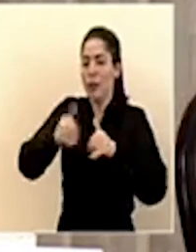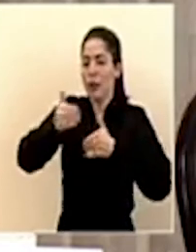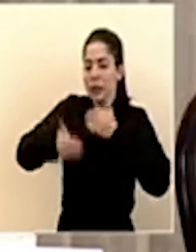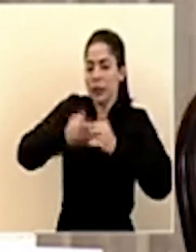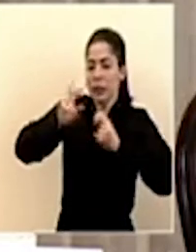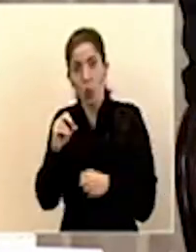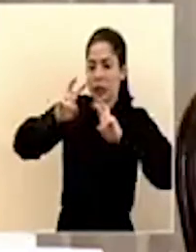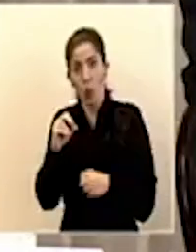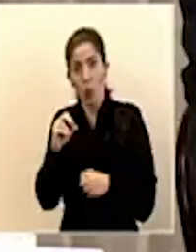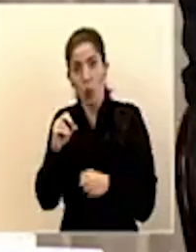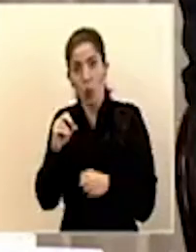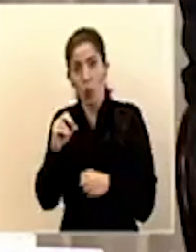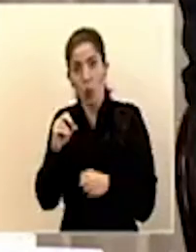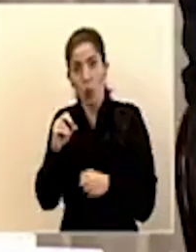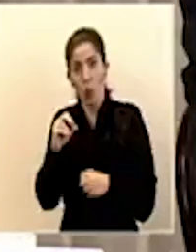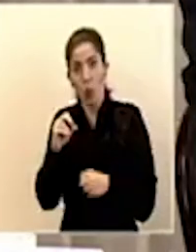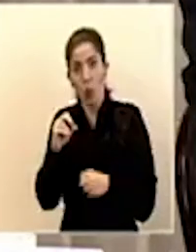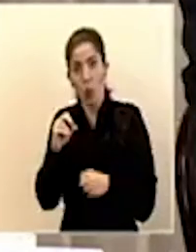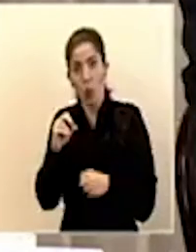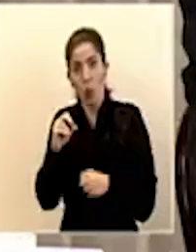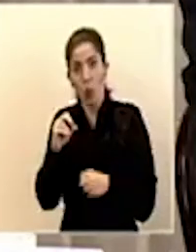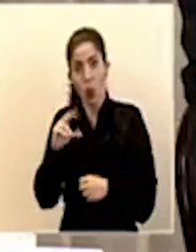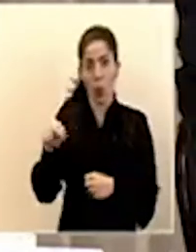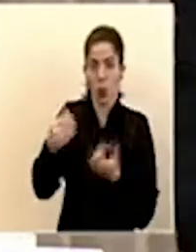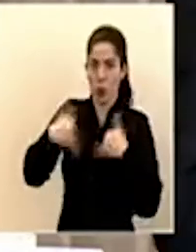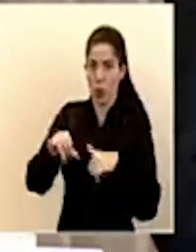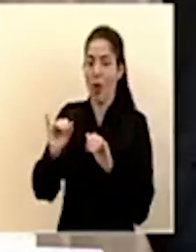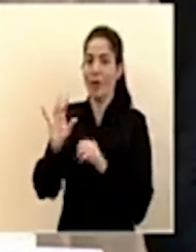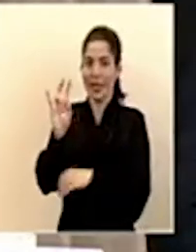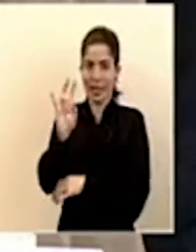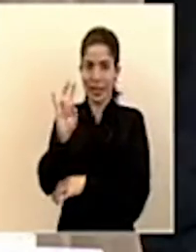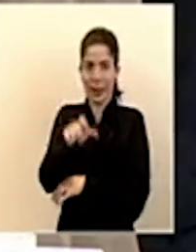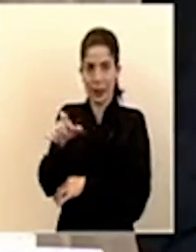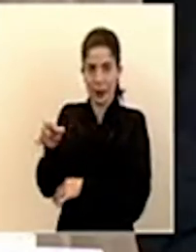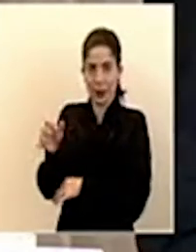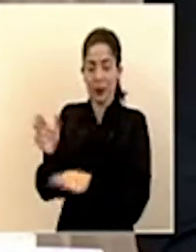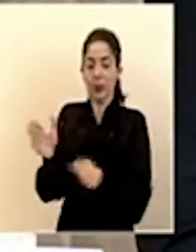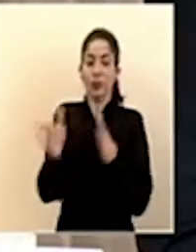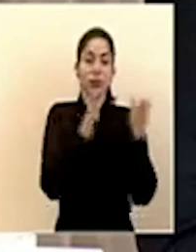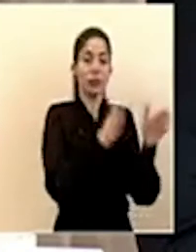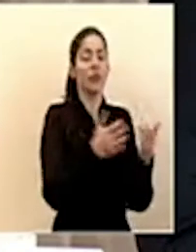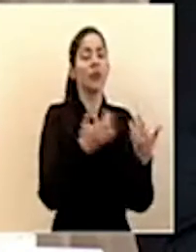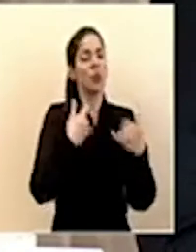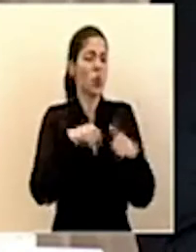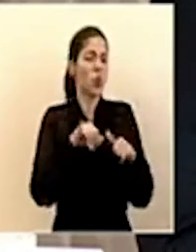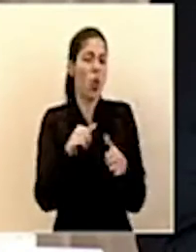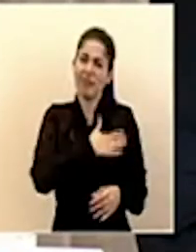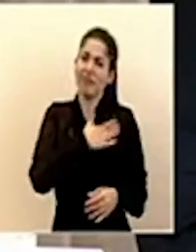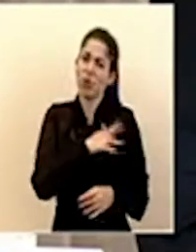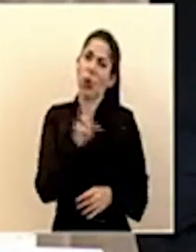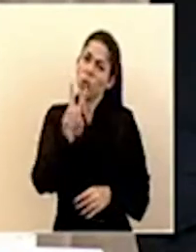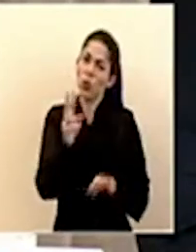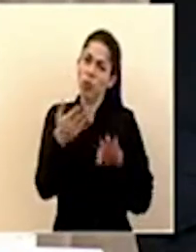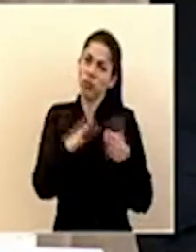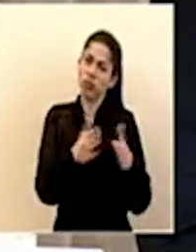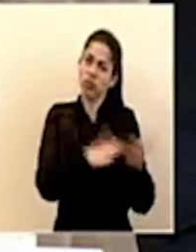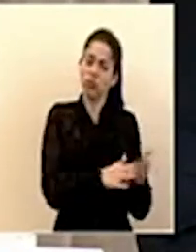certificar dicha recuperación seguimos con el lamentable dato de hay